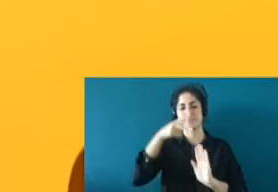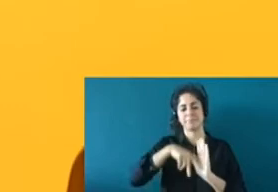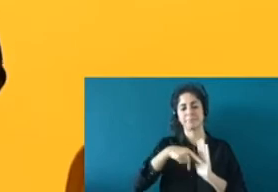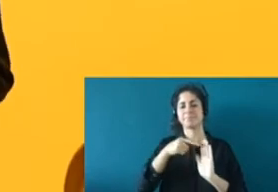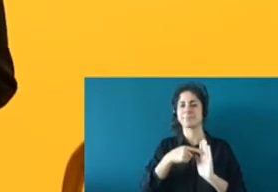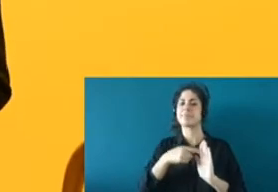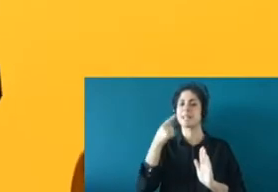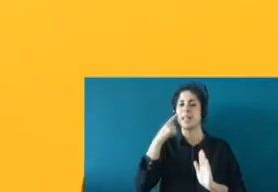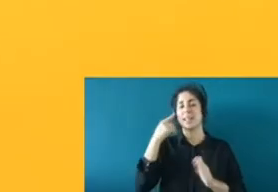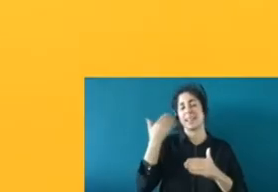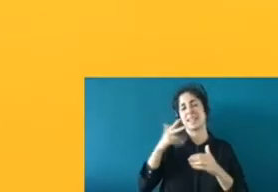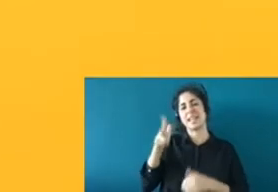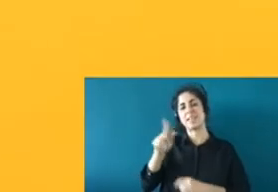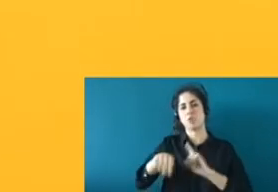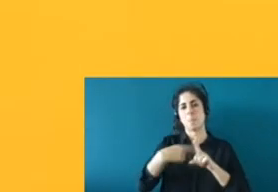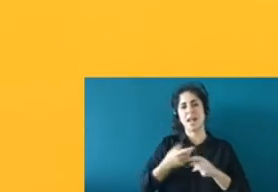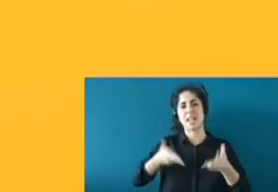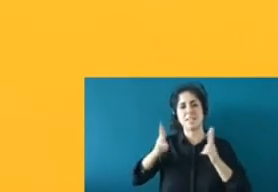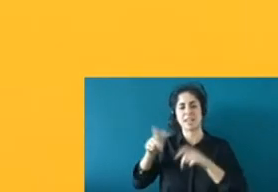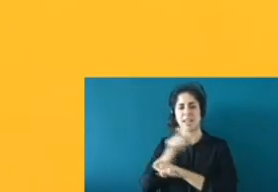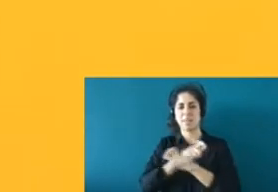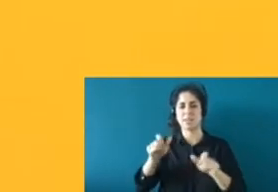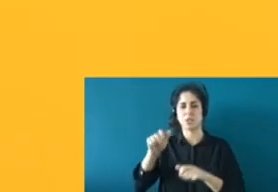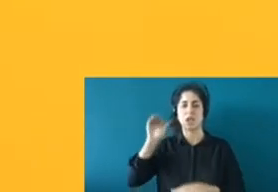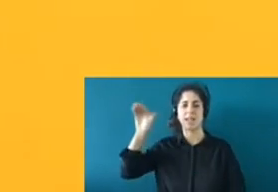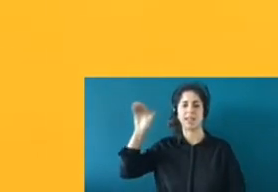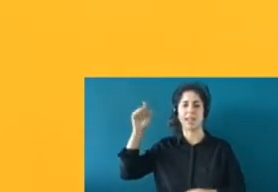extranjeras que viven o que llegan a España.